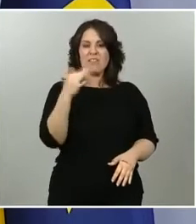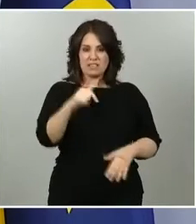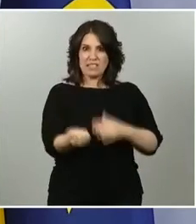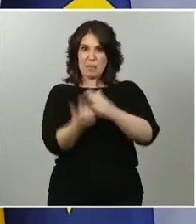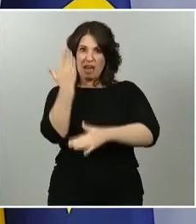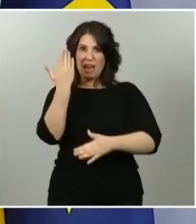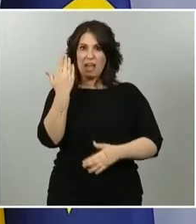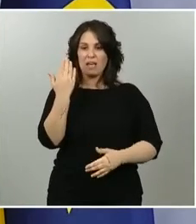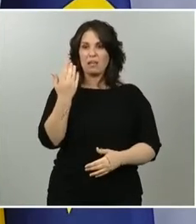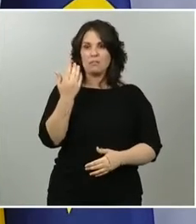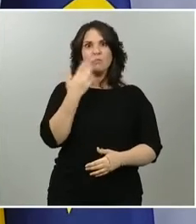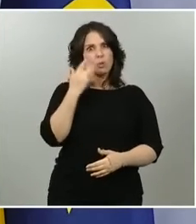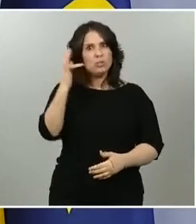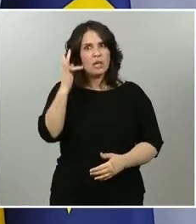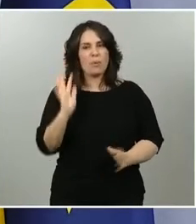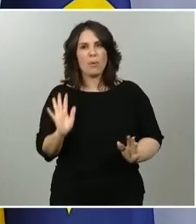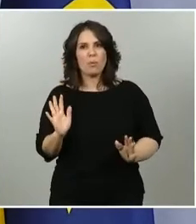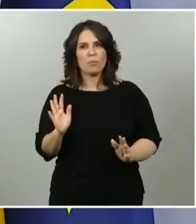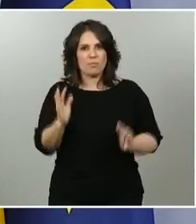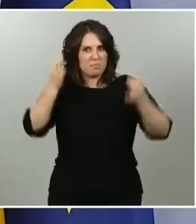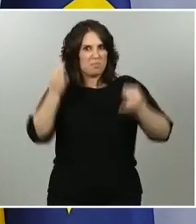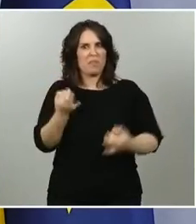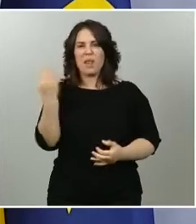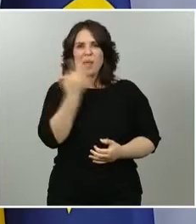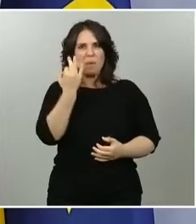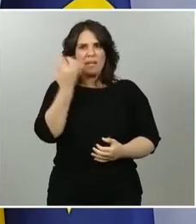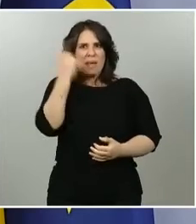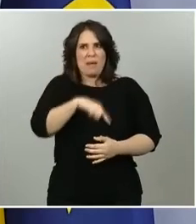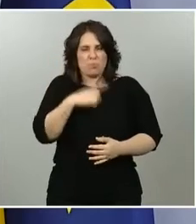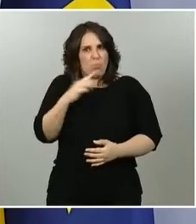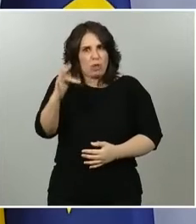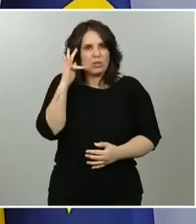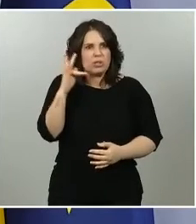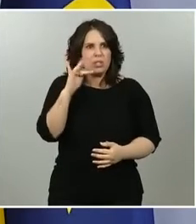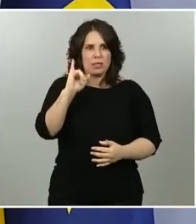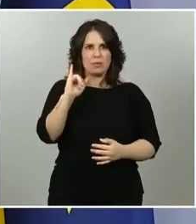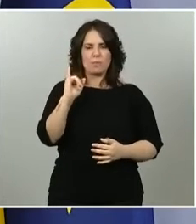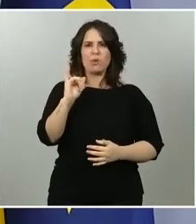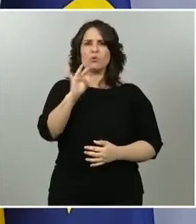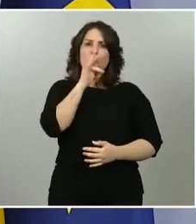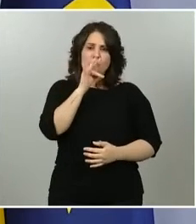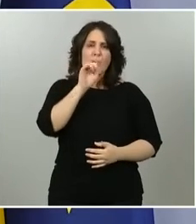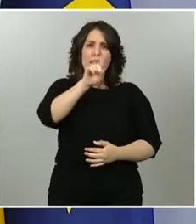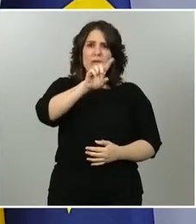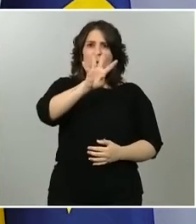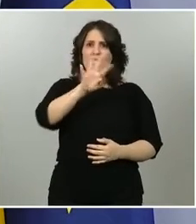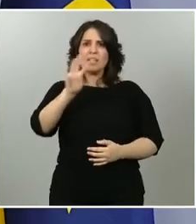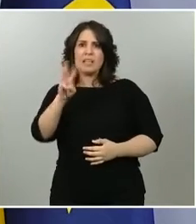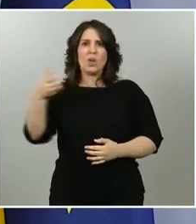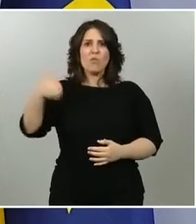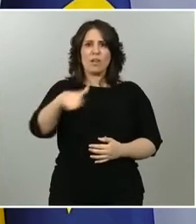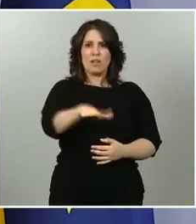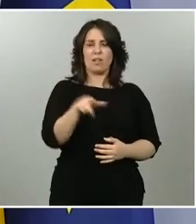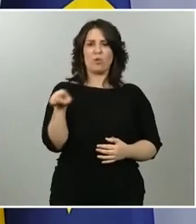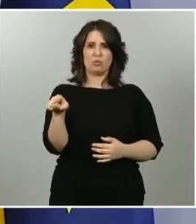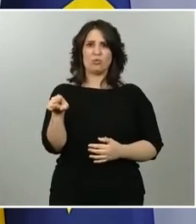positivas. No vamos a engañarnos tampoco en ese sentido. Hay aún 143 fallecidos que hemos de lamentar. Y